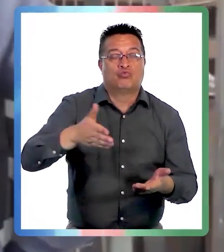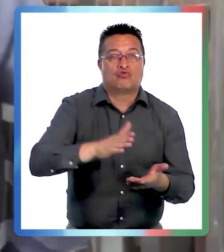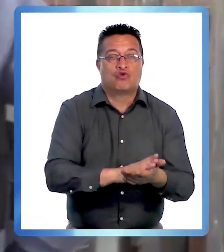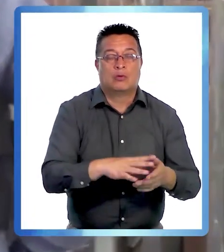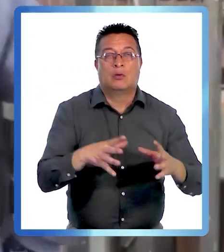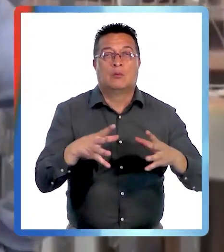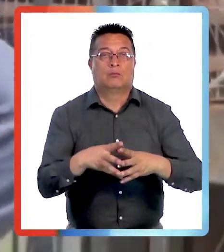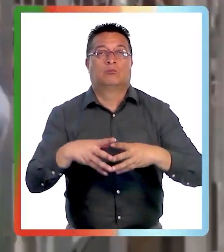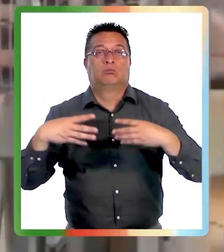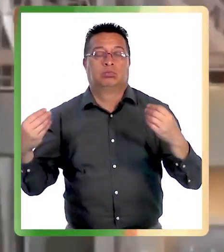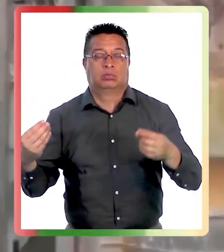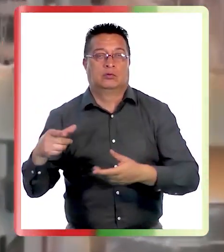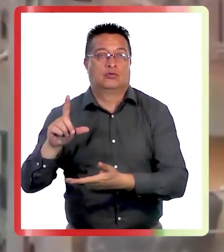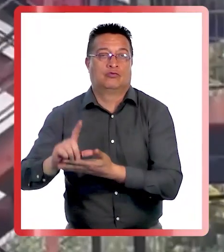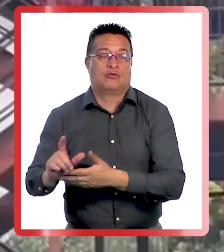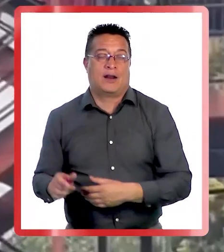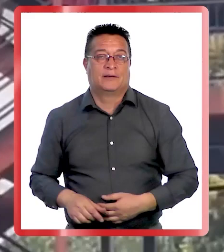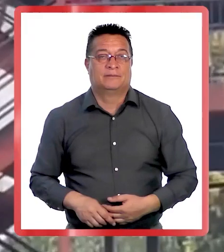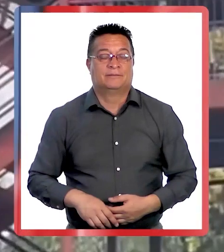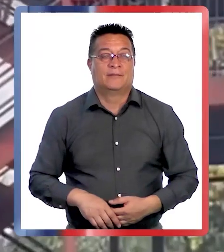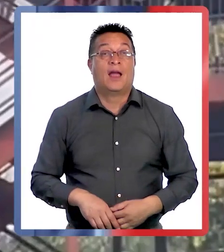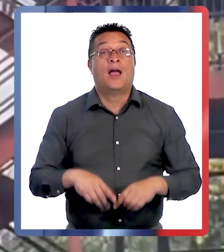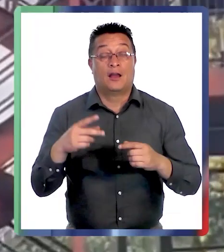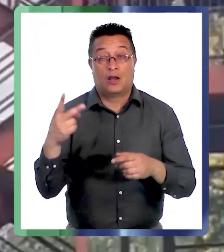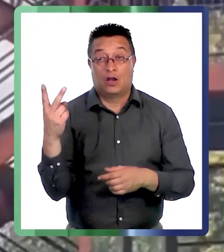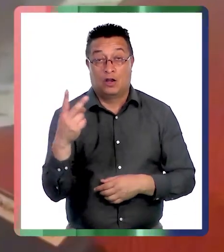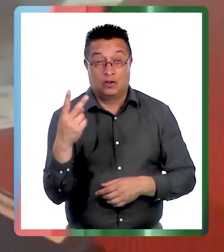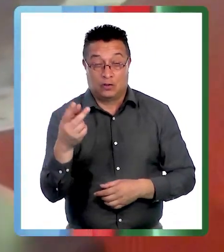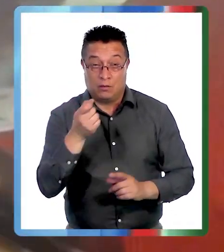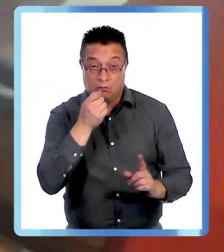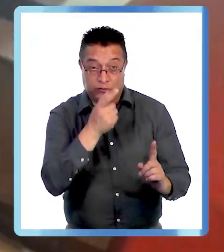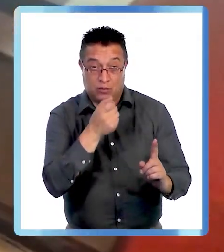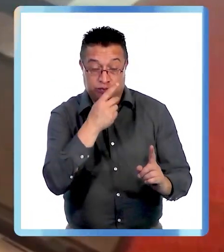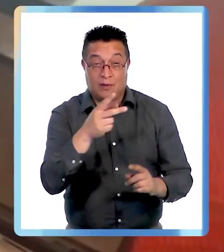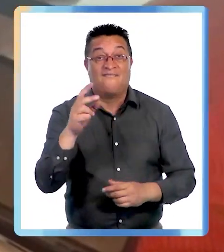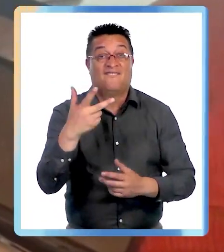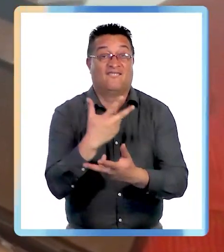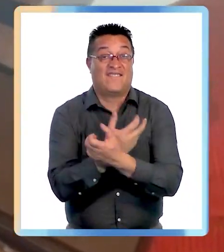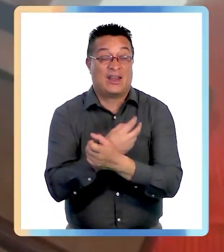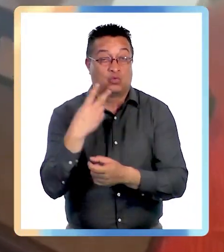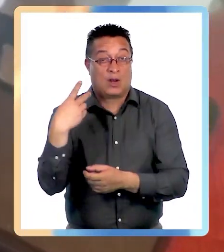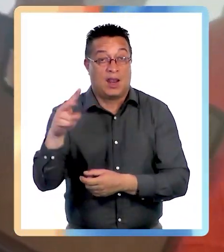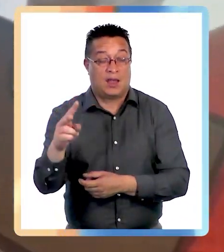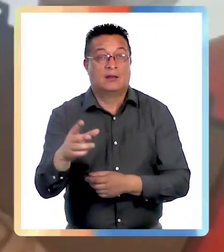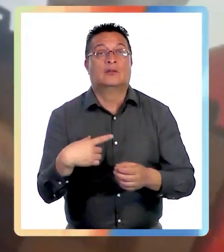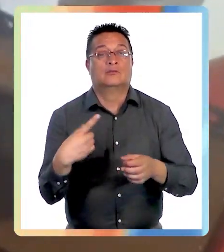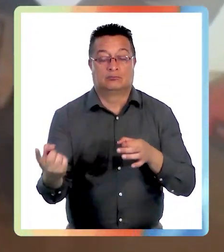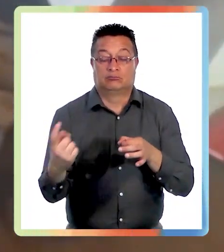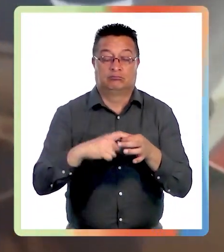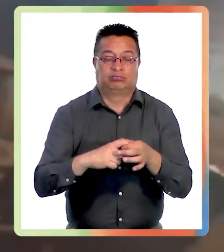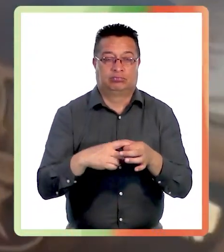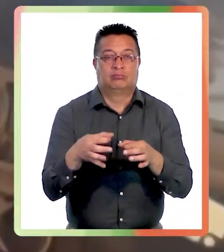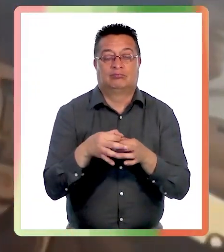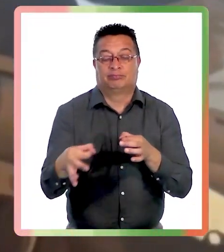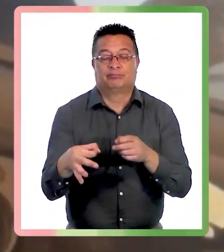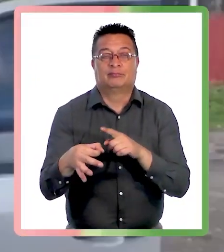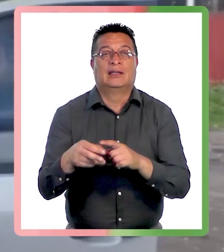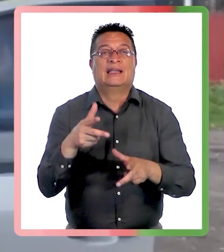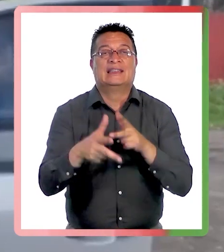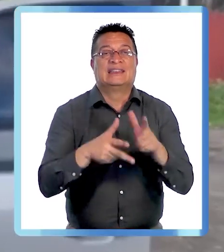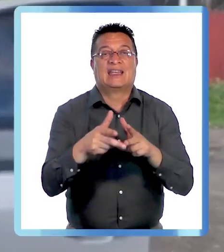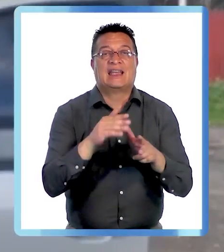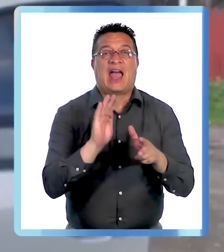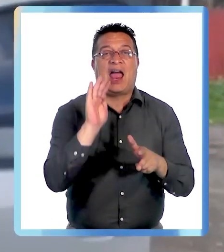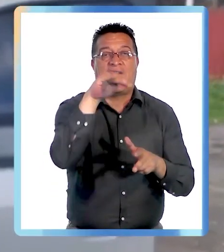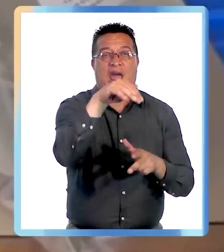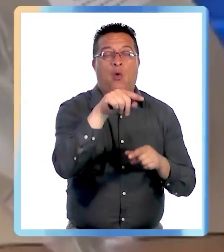muerte, dándose a la fuga del lugar. Los dos imputados de nacionalidad venezolana pertenecían a una célula del tren de